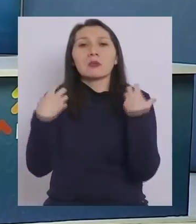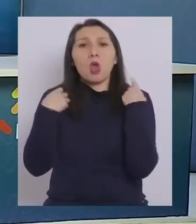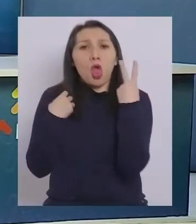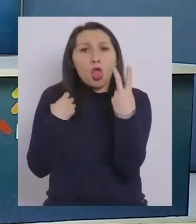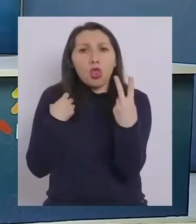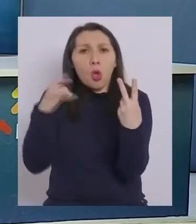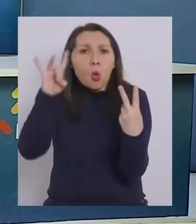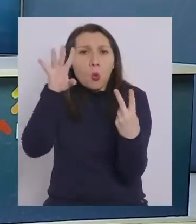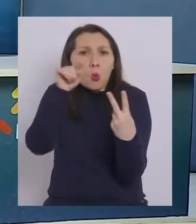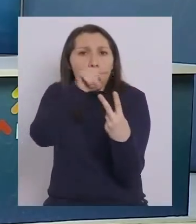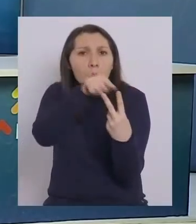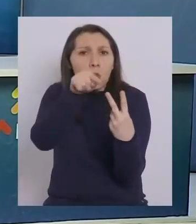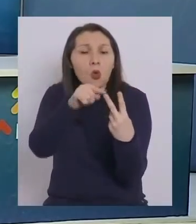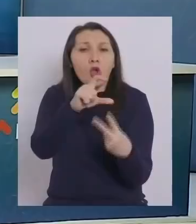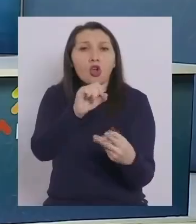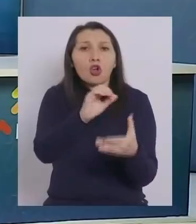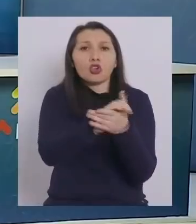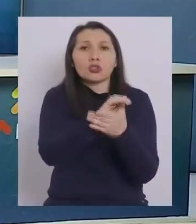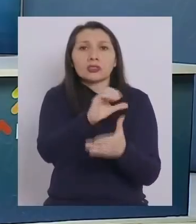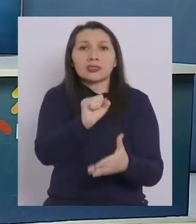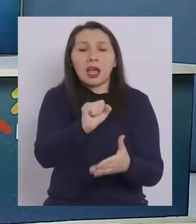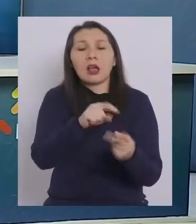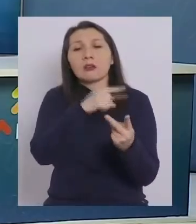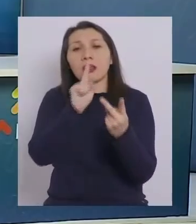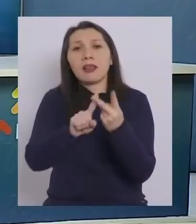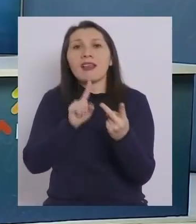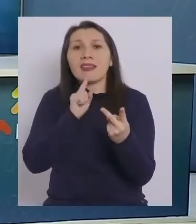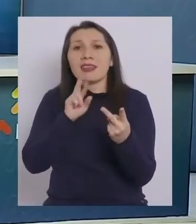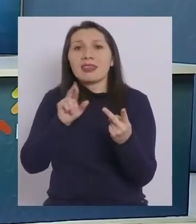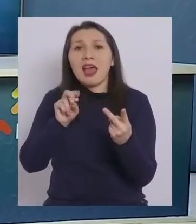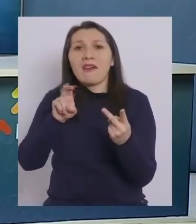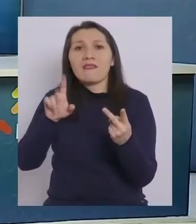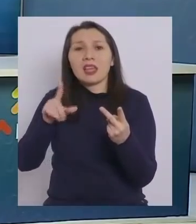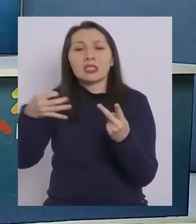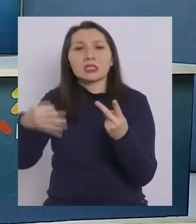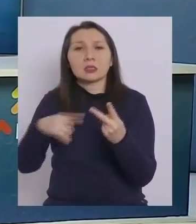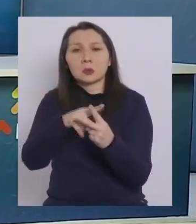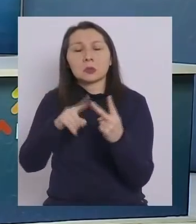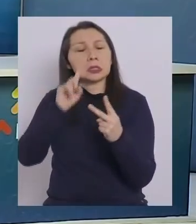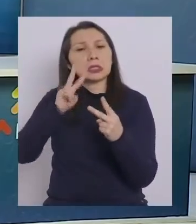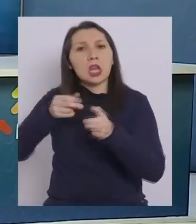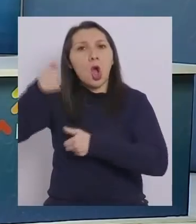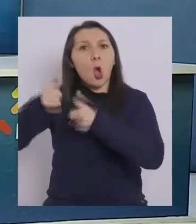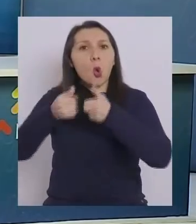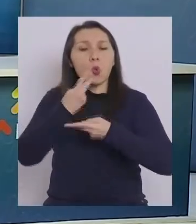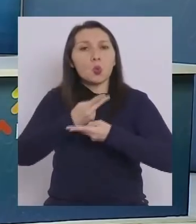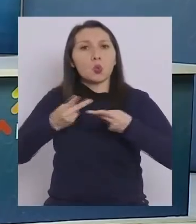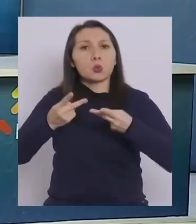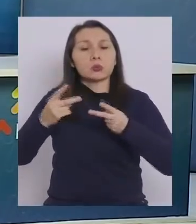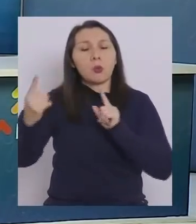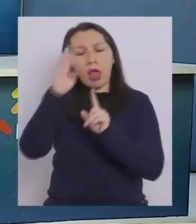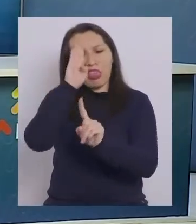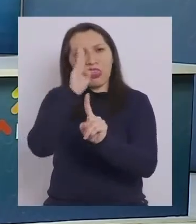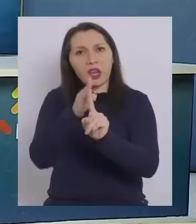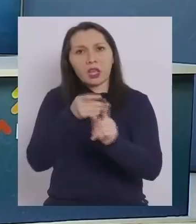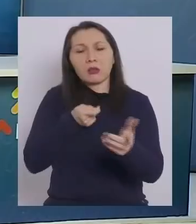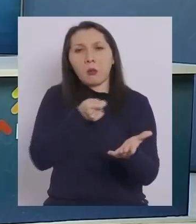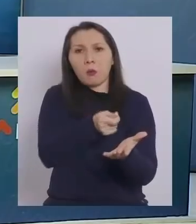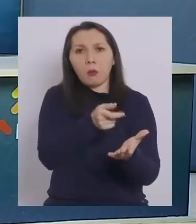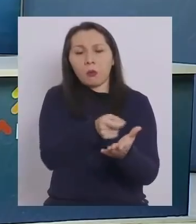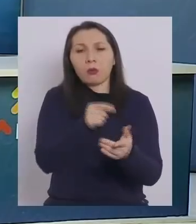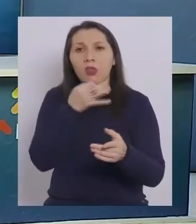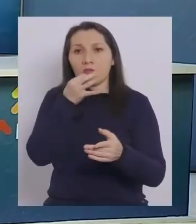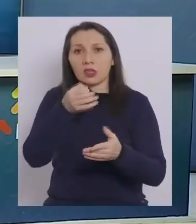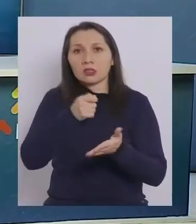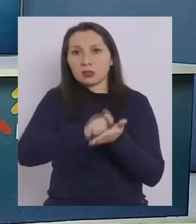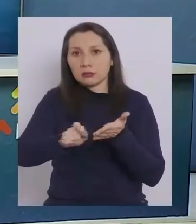únicas agencias. Hablamos de Cocha y Travel Security, sin ningún proceso de licitación abierto por la vía de trato directo, según señala esta